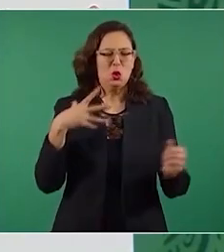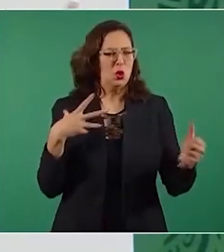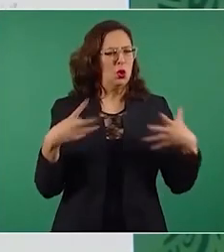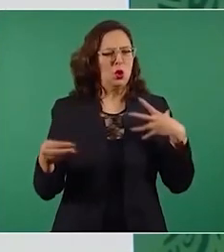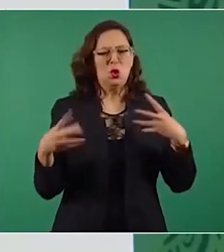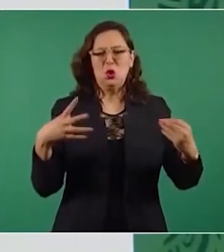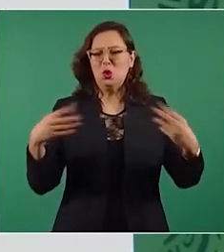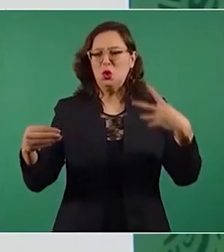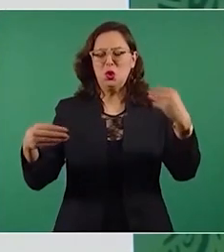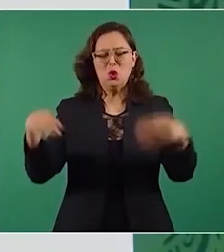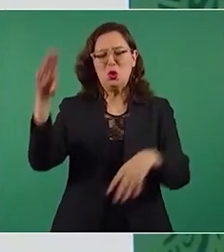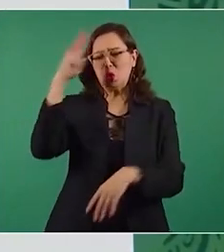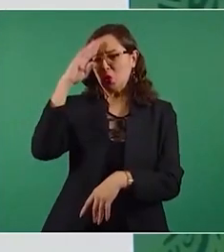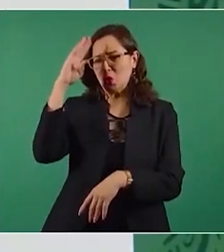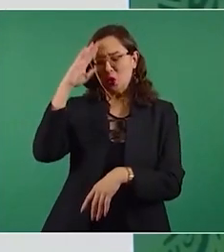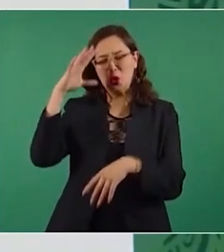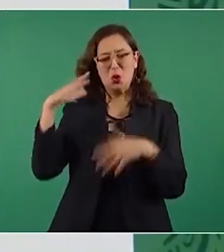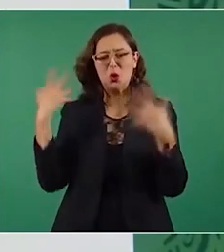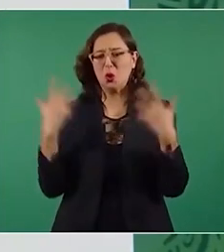sí,